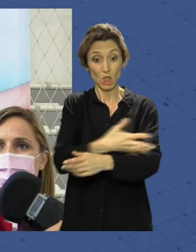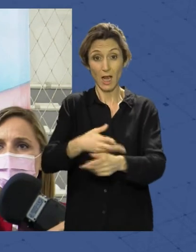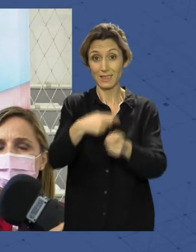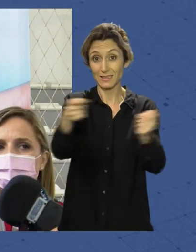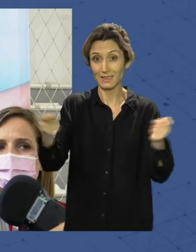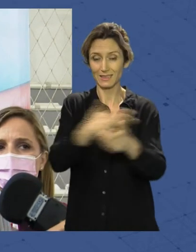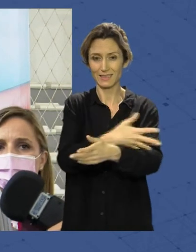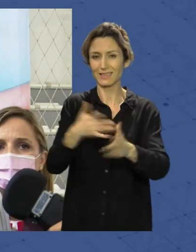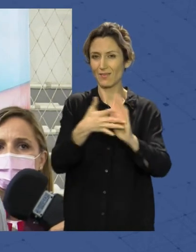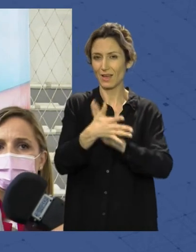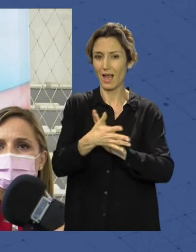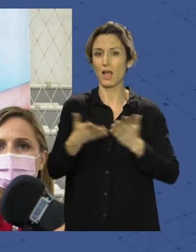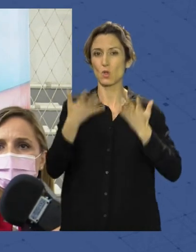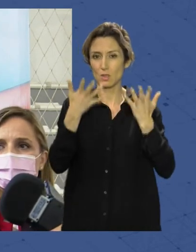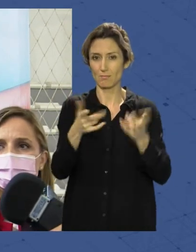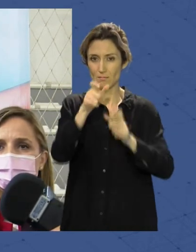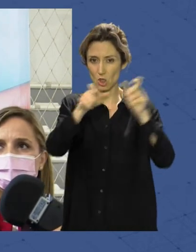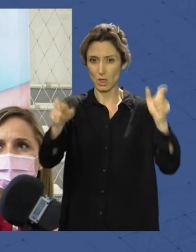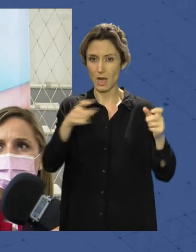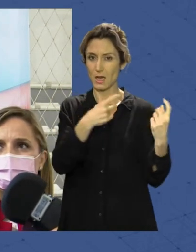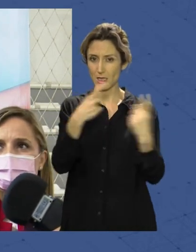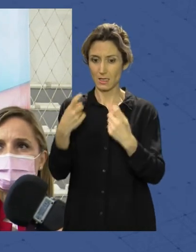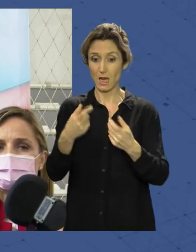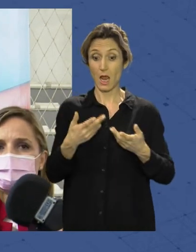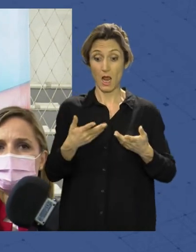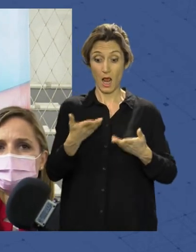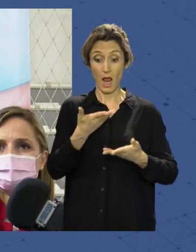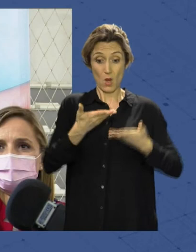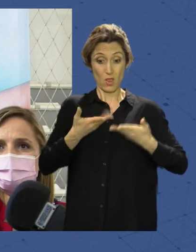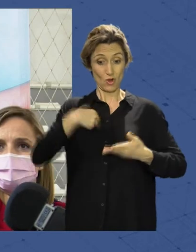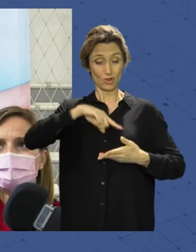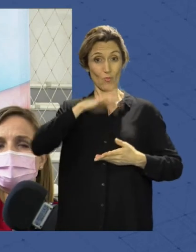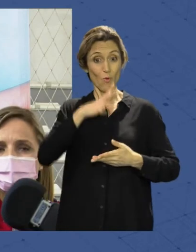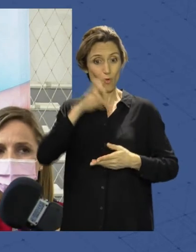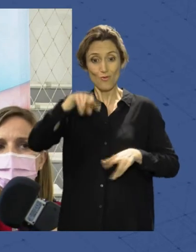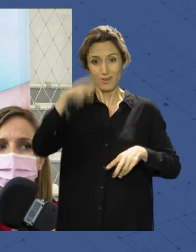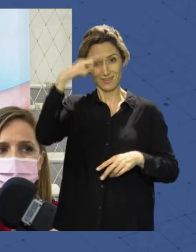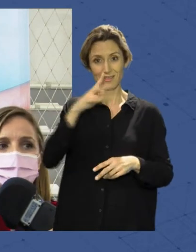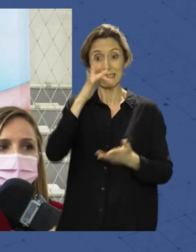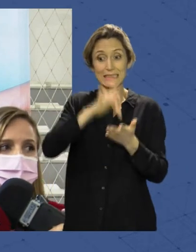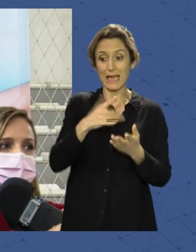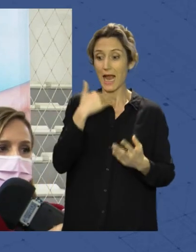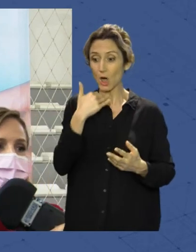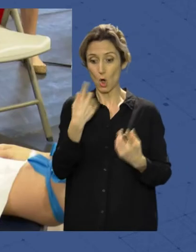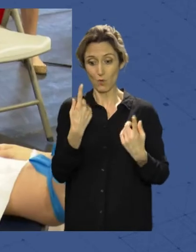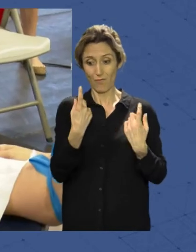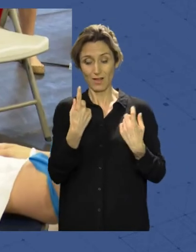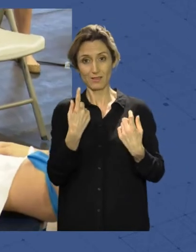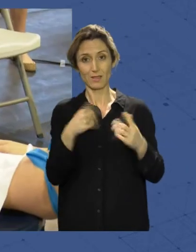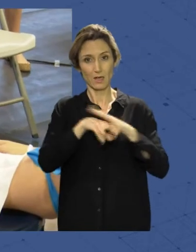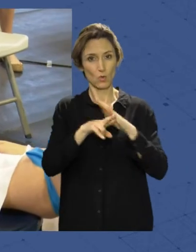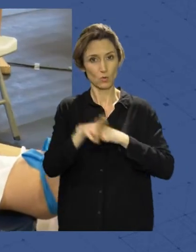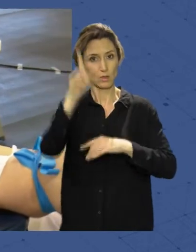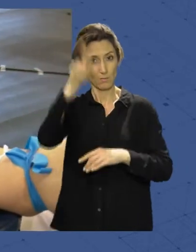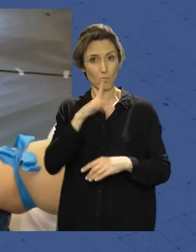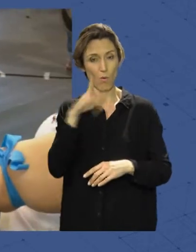ayudar a personas que lo necesitan, es ayudarnos a nosotros mismos, porque ninguno sabemos si algún día necesitaremos de este recurso, que